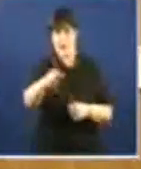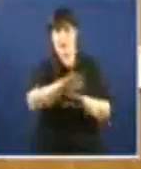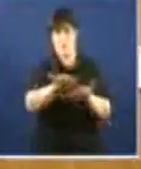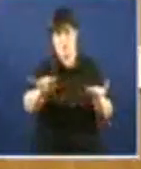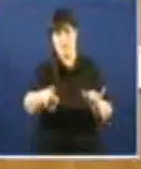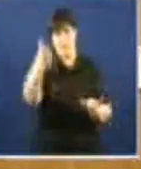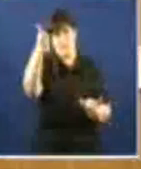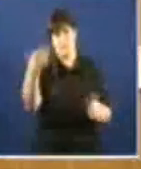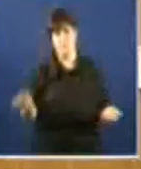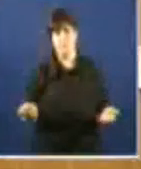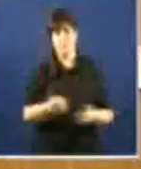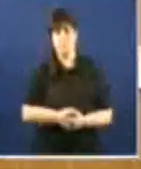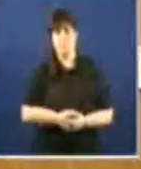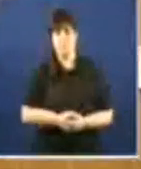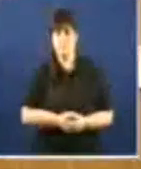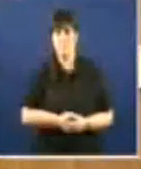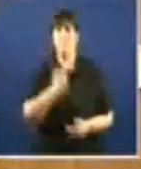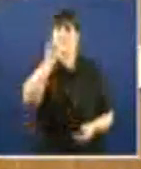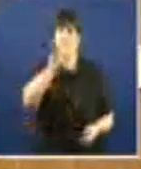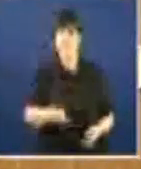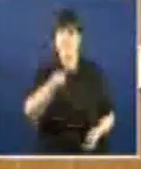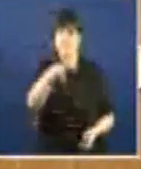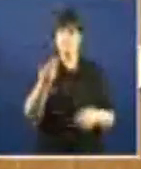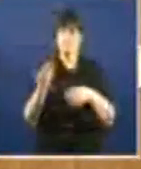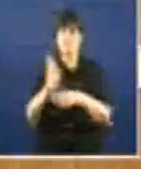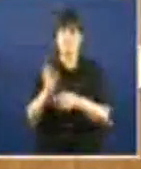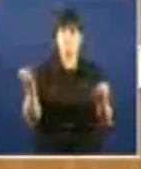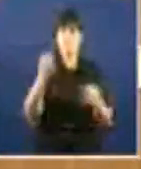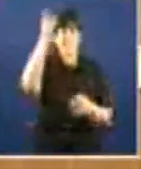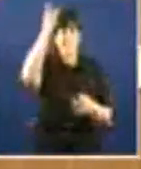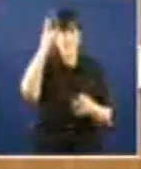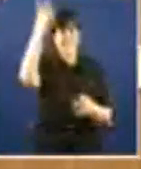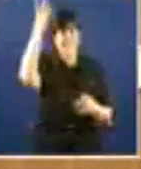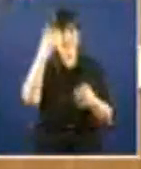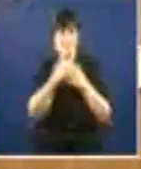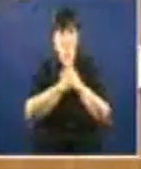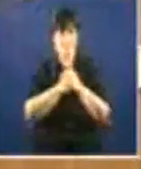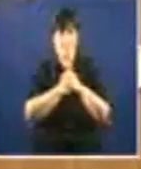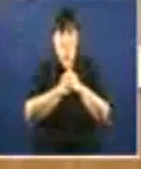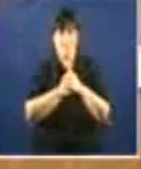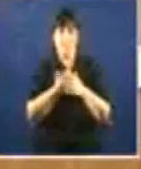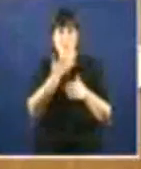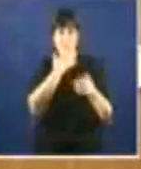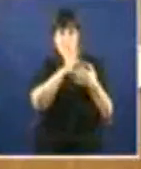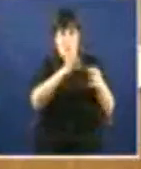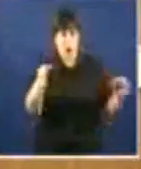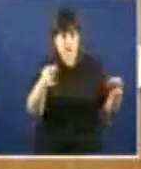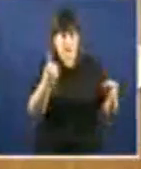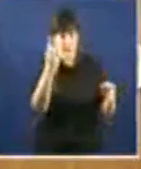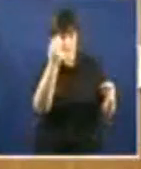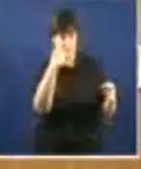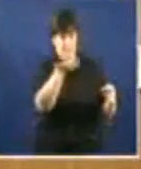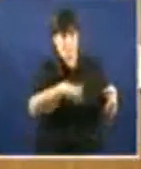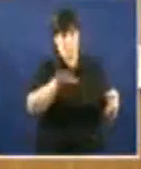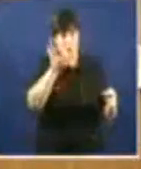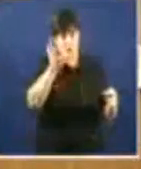temos presentado, ainda que non é o xeo xeto de debate, unha iniciativa en relación cada veda financiera de Sogama, porque van saindo